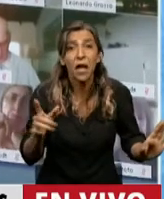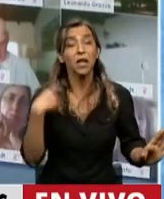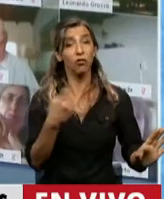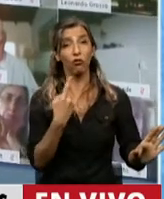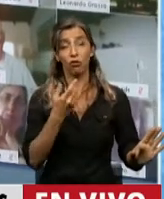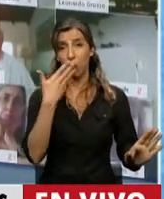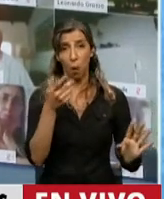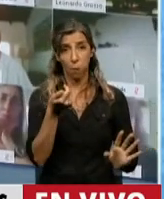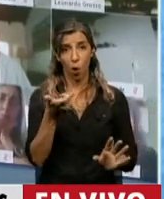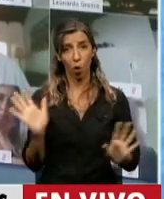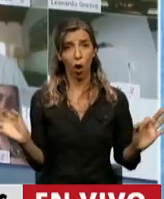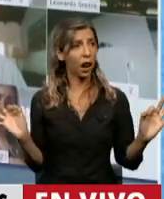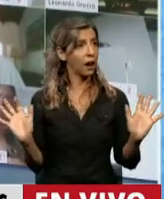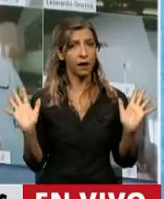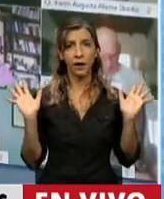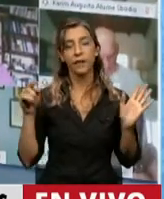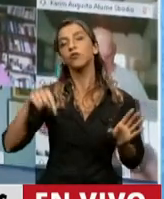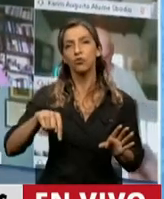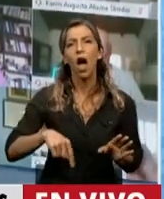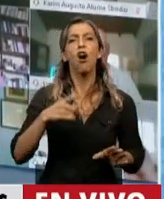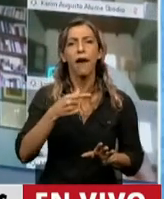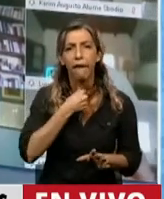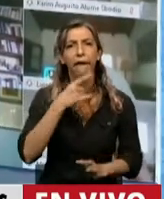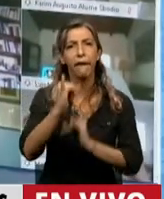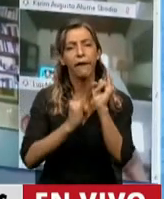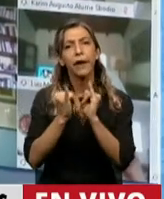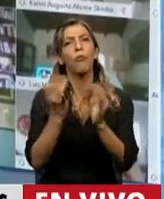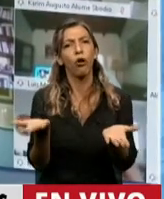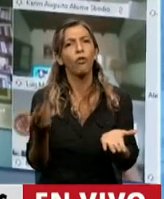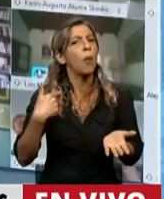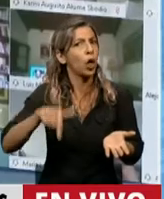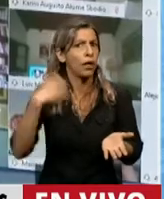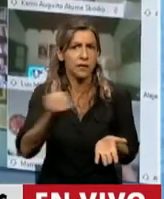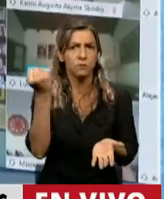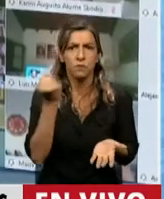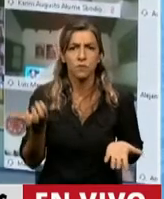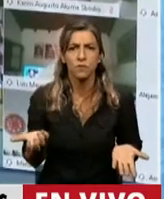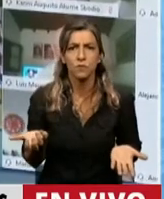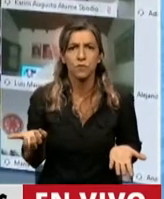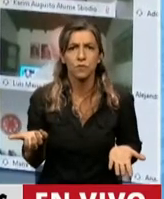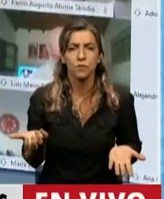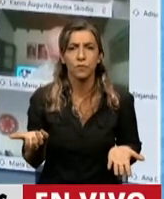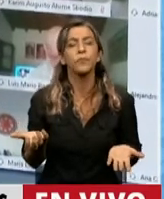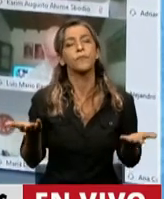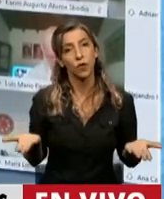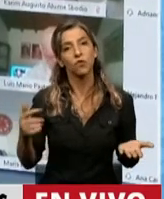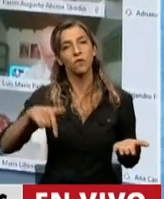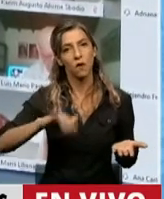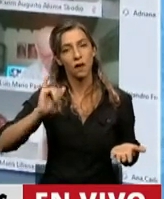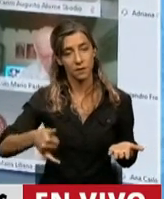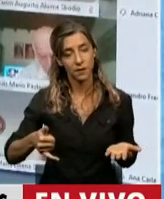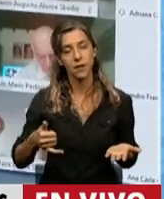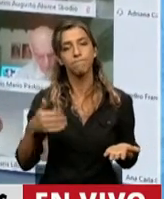se habla y queremos traerlo aquí porque viene absolutamente a cuenta. Y entonces ahora sí voy a reforzar